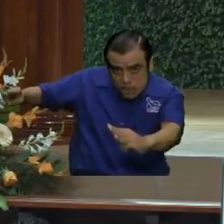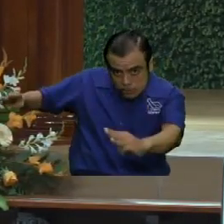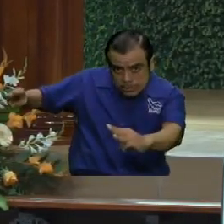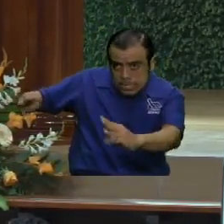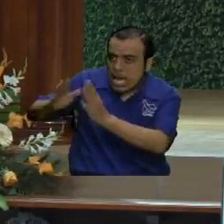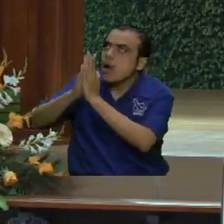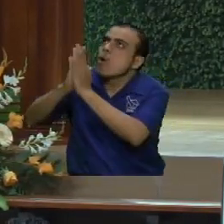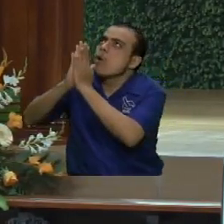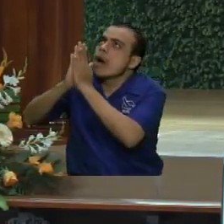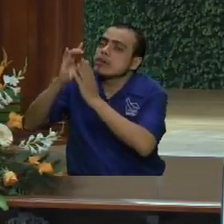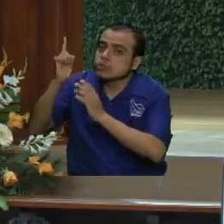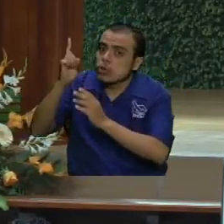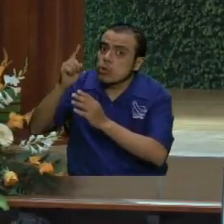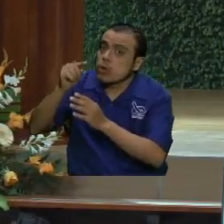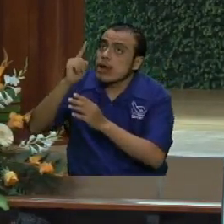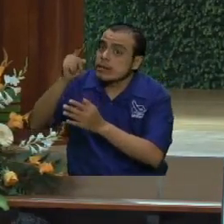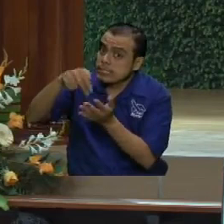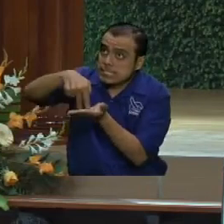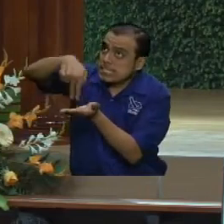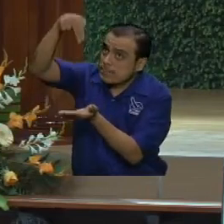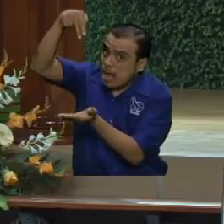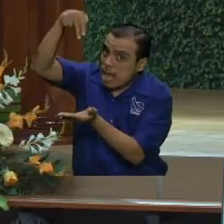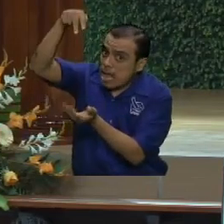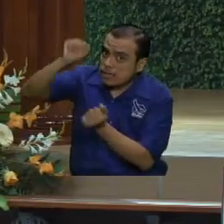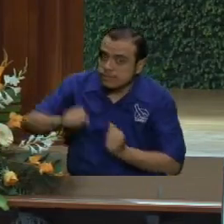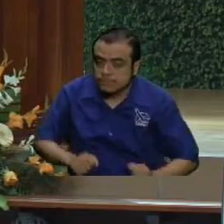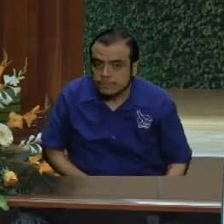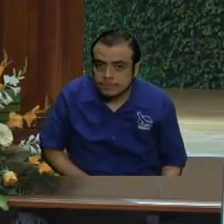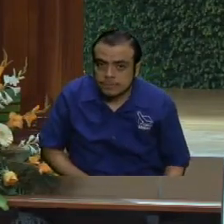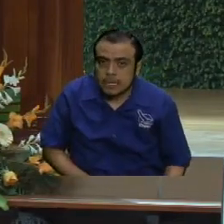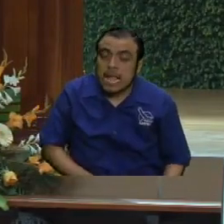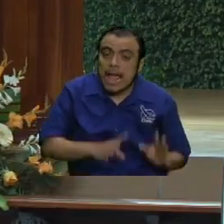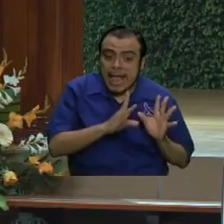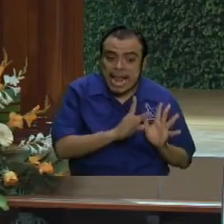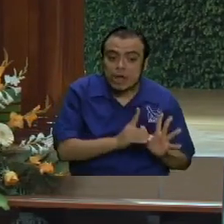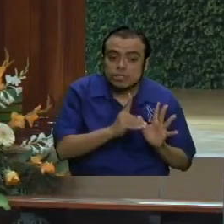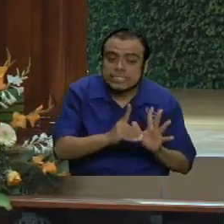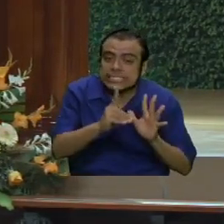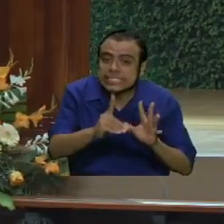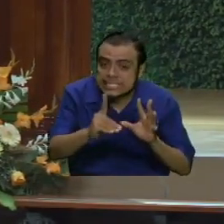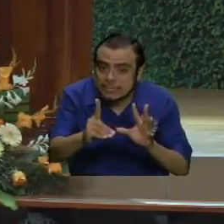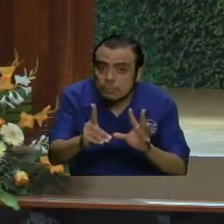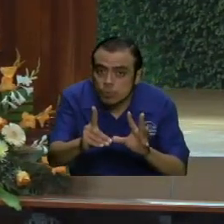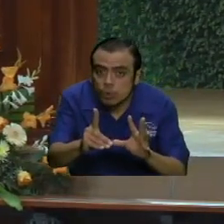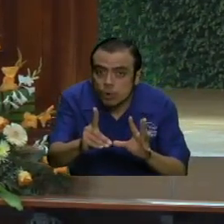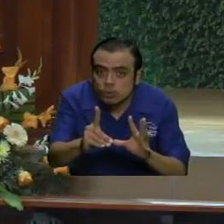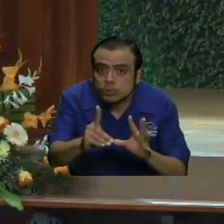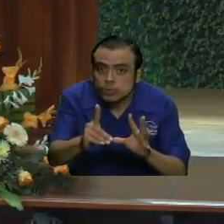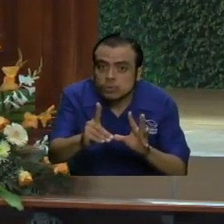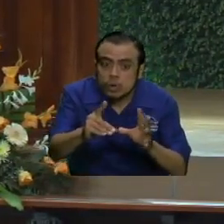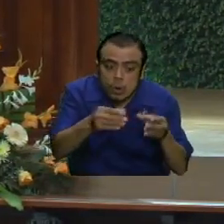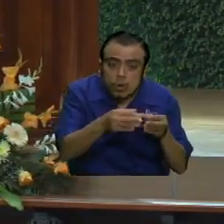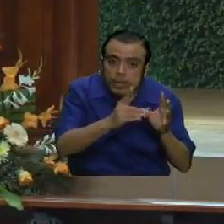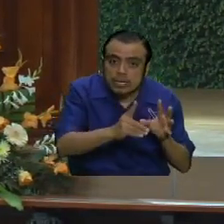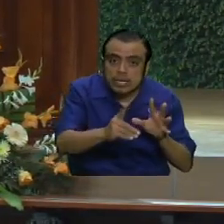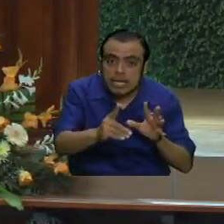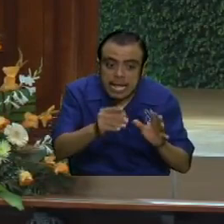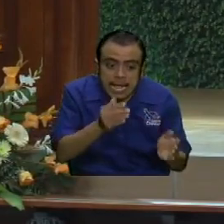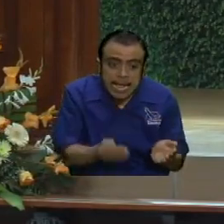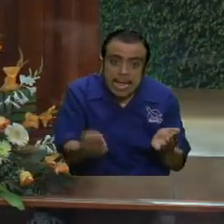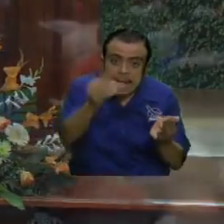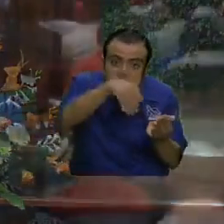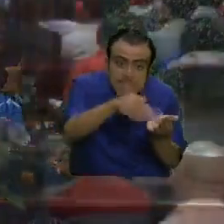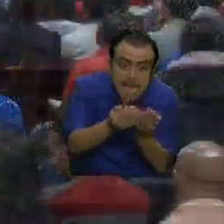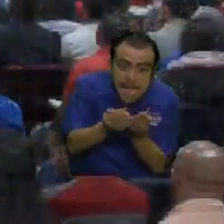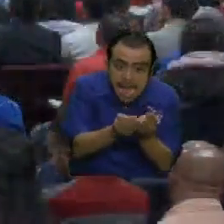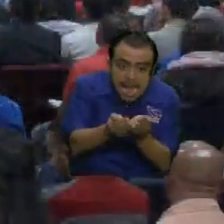es la ascensión de Jesús. Entonces, los discípulos, interesante que son los discípulos, se meten en la barca